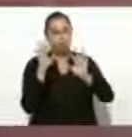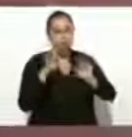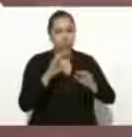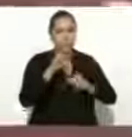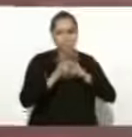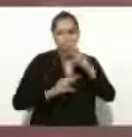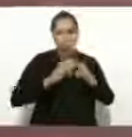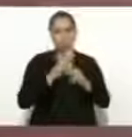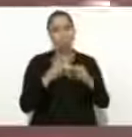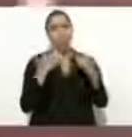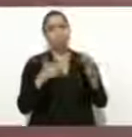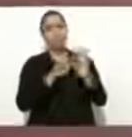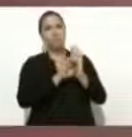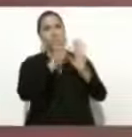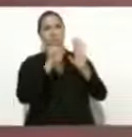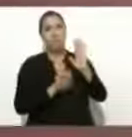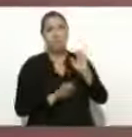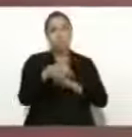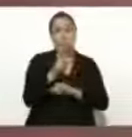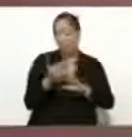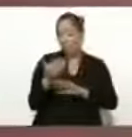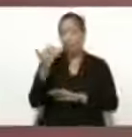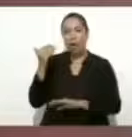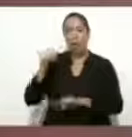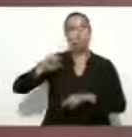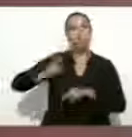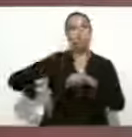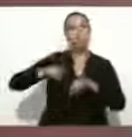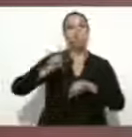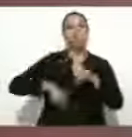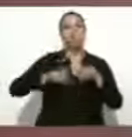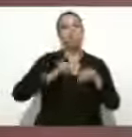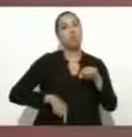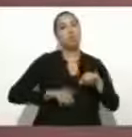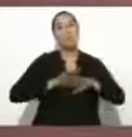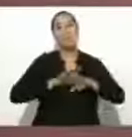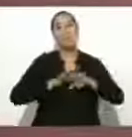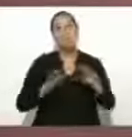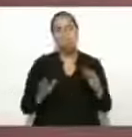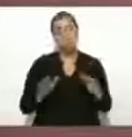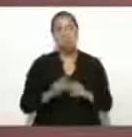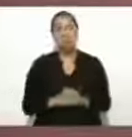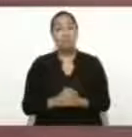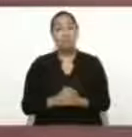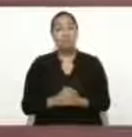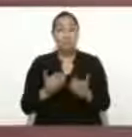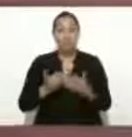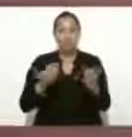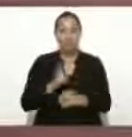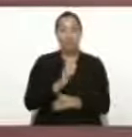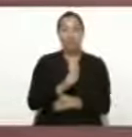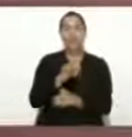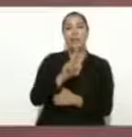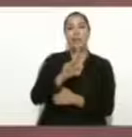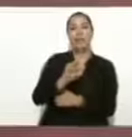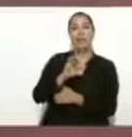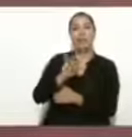Y la destruyeron. Las refinerías, imagínense,